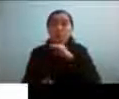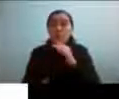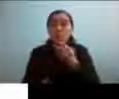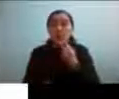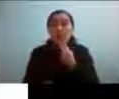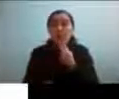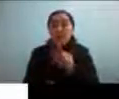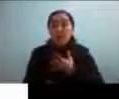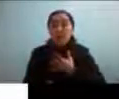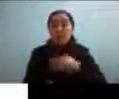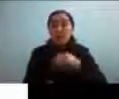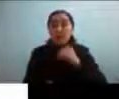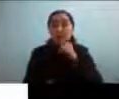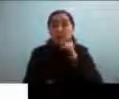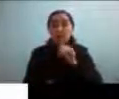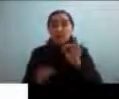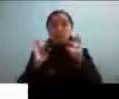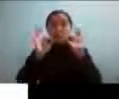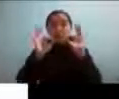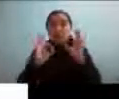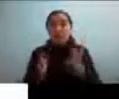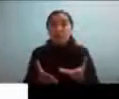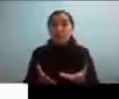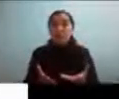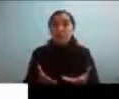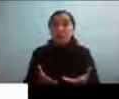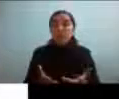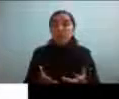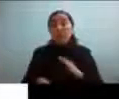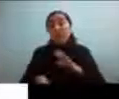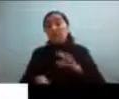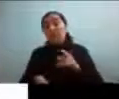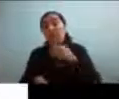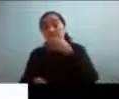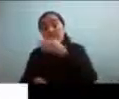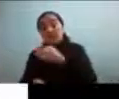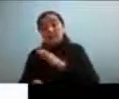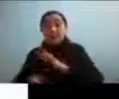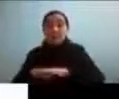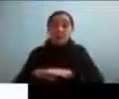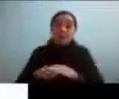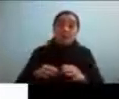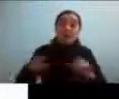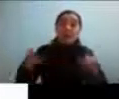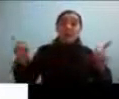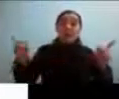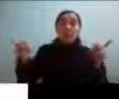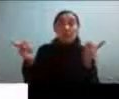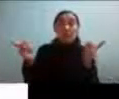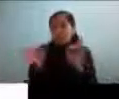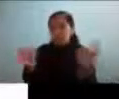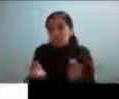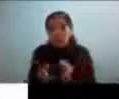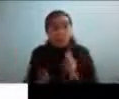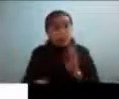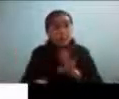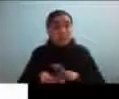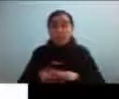excelentes tareas puedes definirlas matemáticamente puedes hacer modelaje matemático en ellas y te